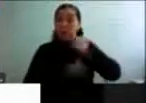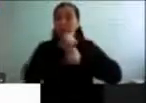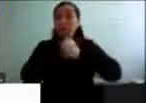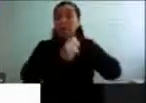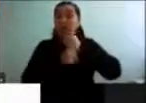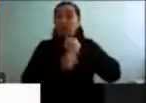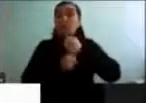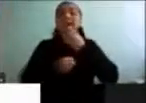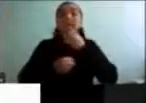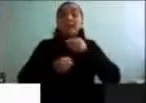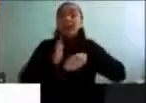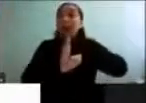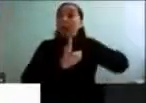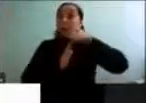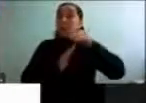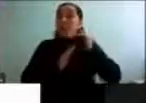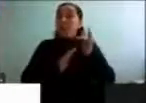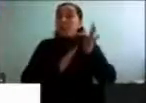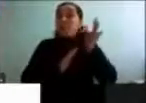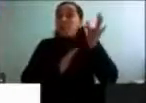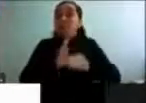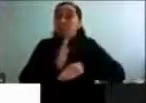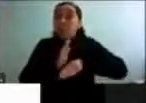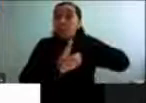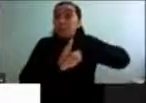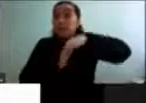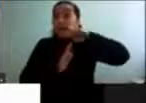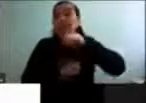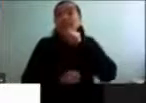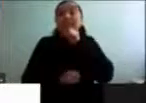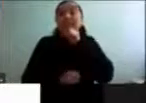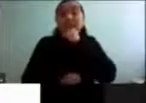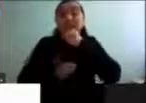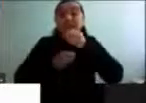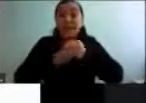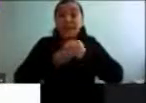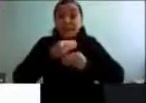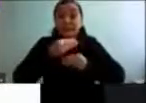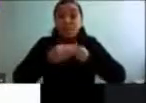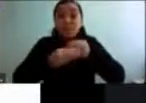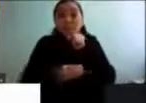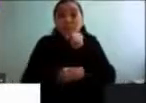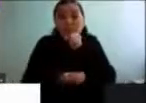aumento a largo plazo. Por lo cual también se habla del envejecimiento de la vejez en nuestro país.